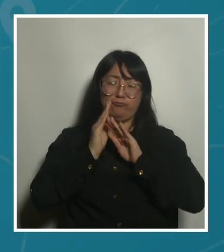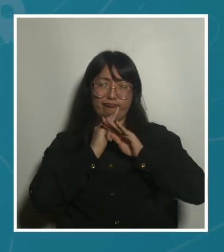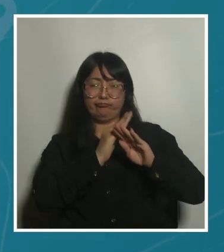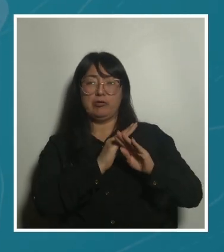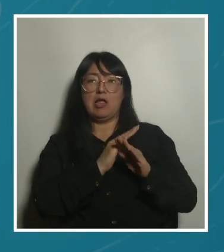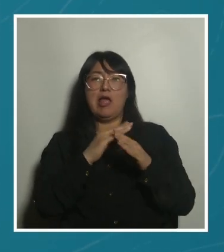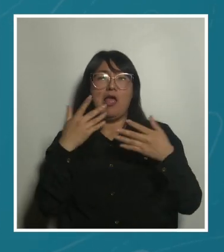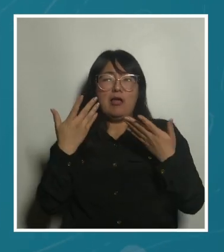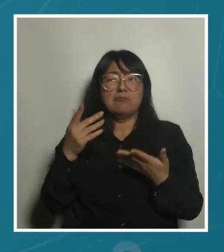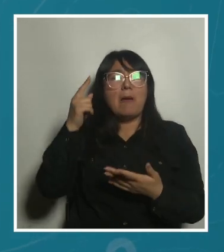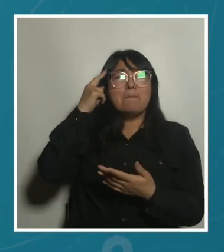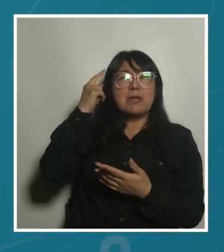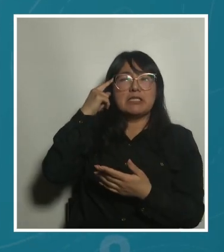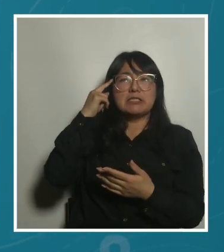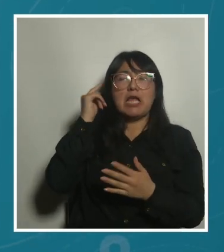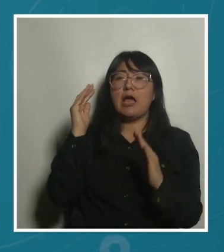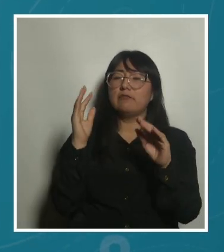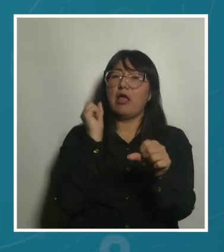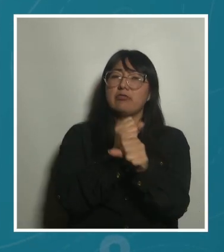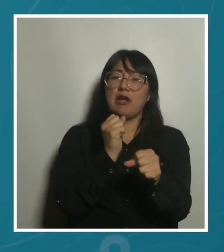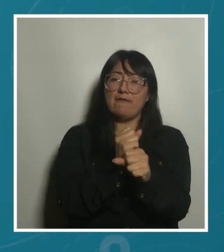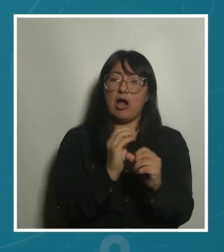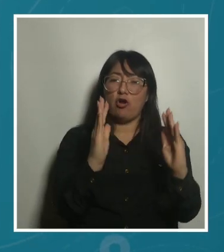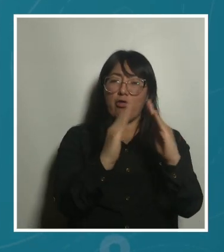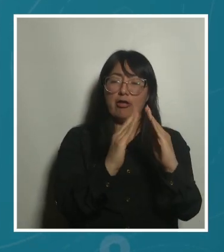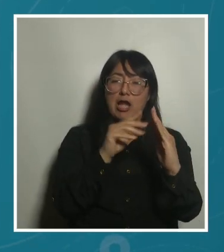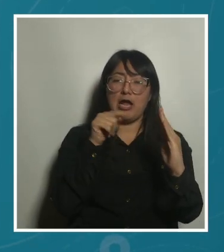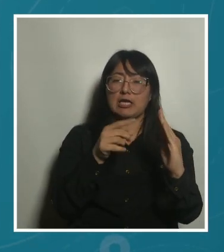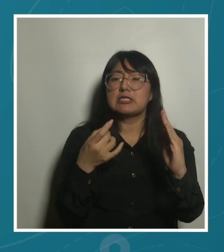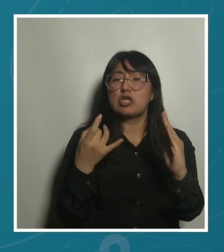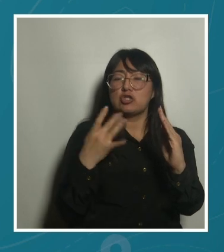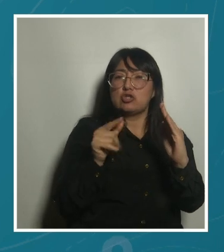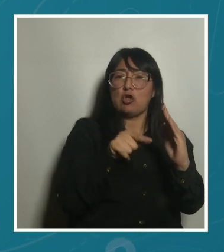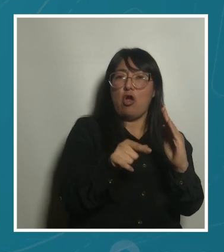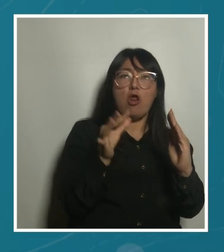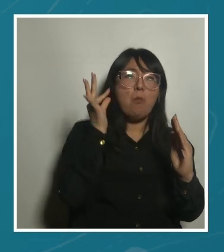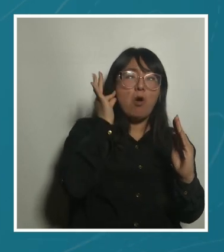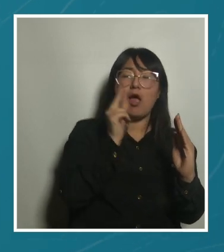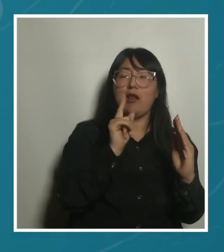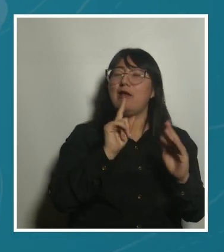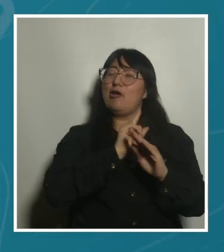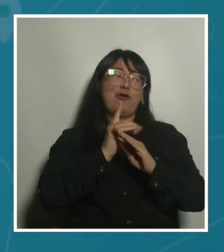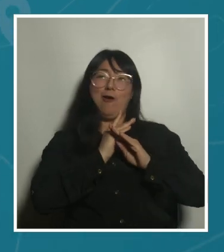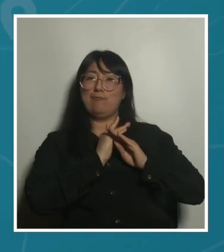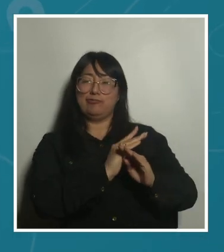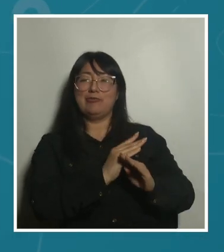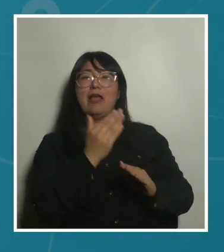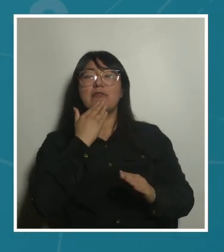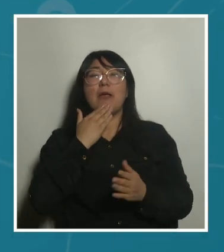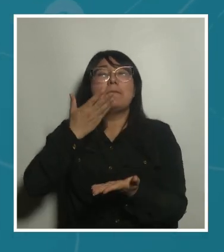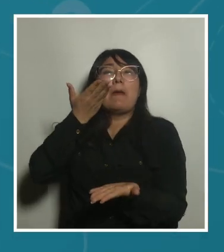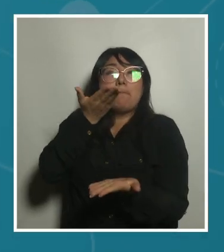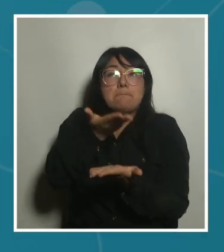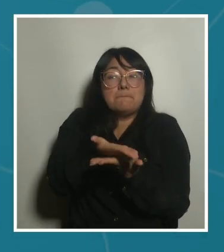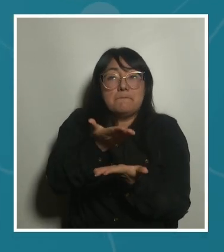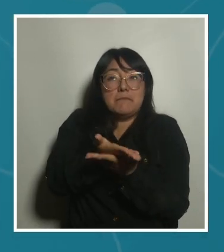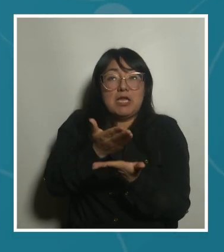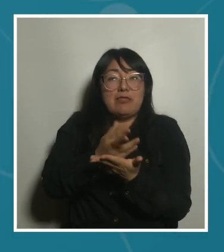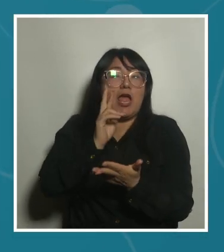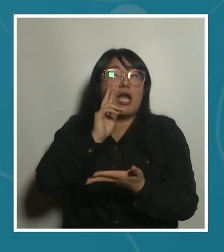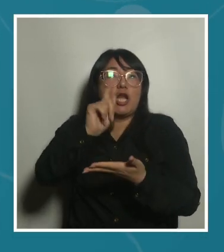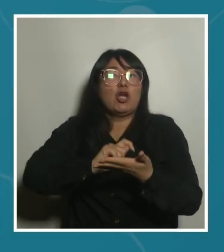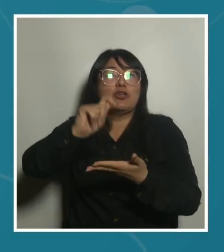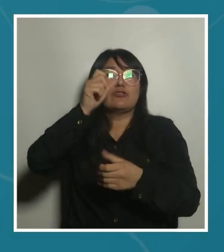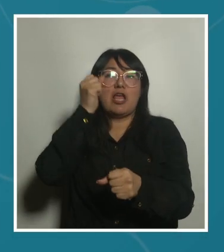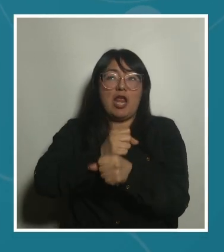naturalización de las tareas domésticas vinculadas con los roles de género y que ha exigido el reconocimiento del trabajo de cuidados como